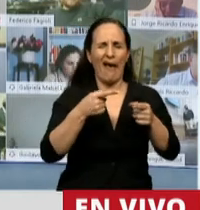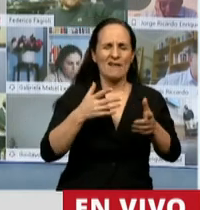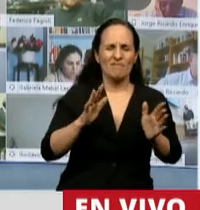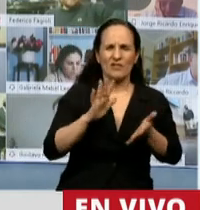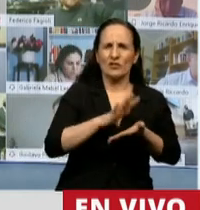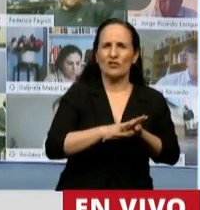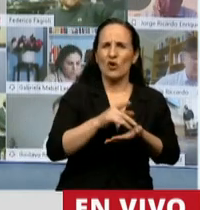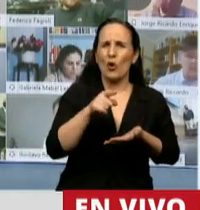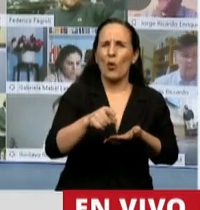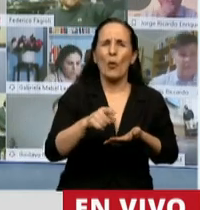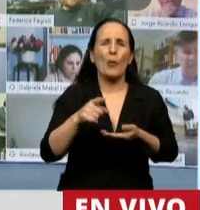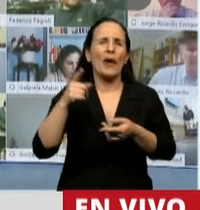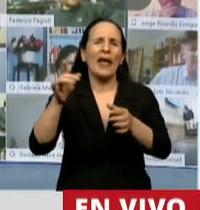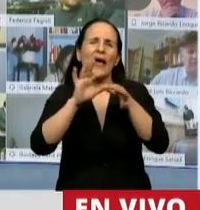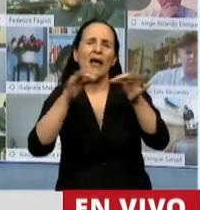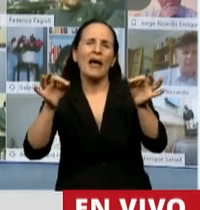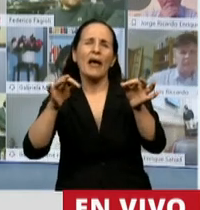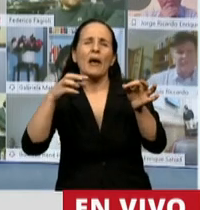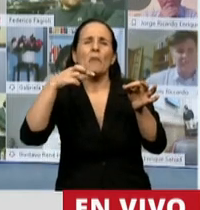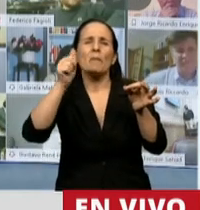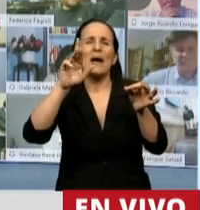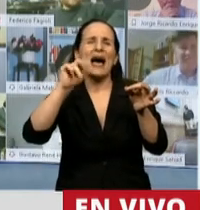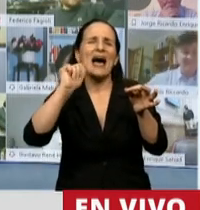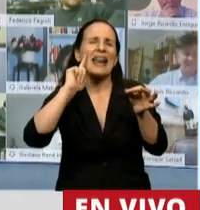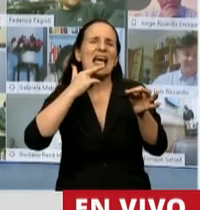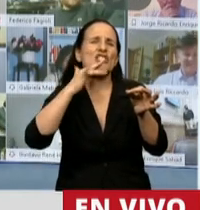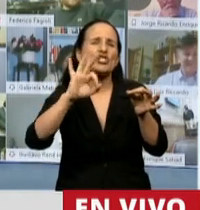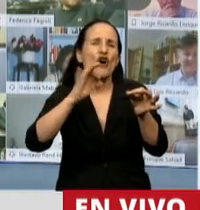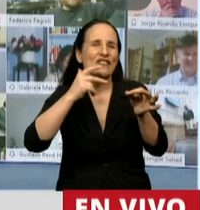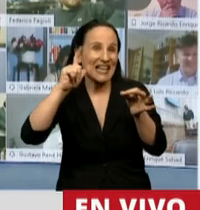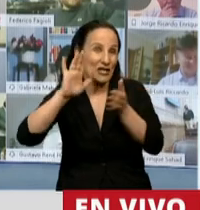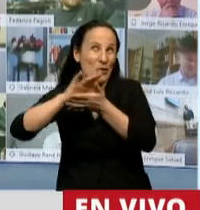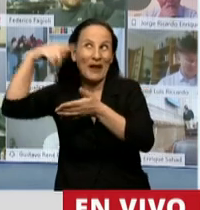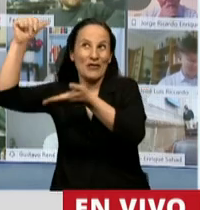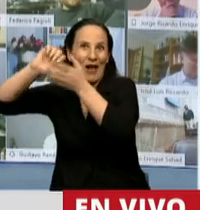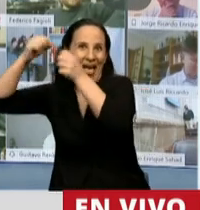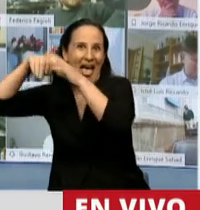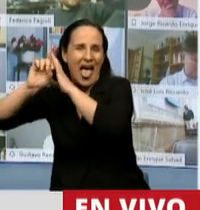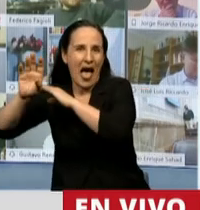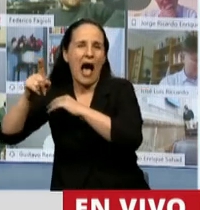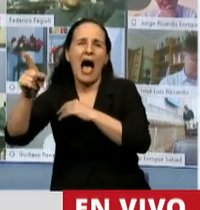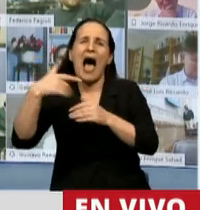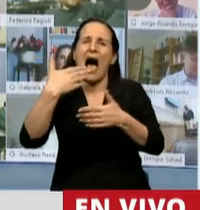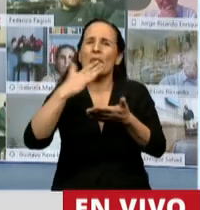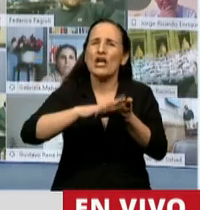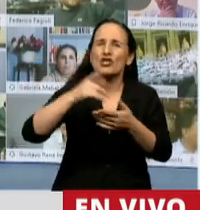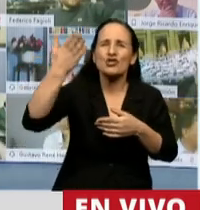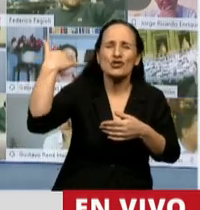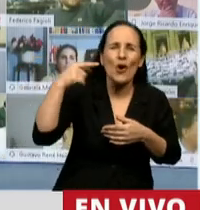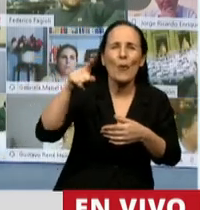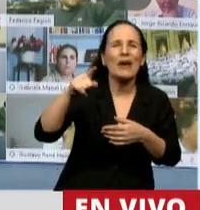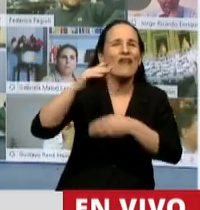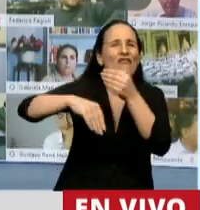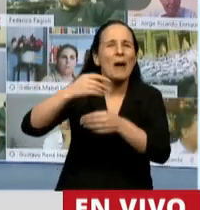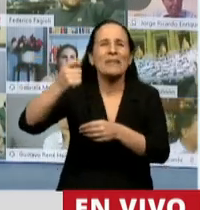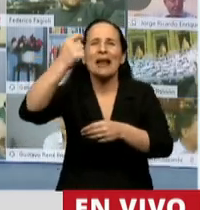cuando se habla de paraísos fiscales siempre se trae a colación los Panama Papers vinculándolos con la familia